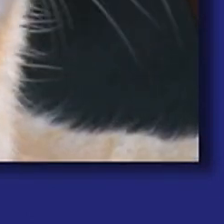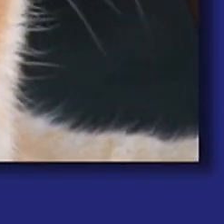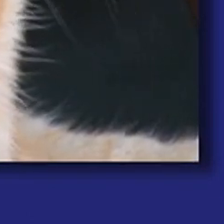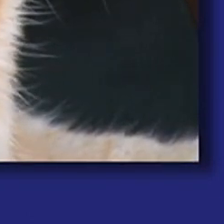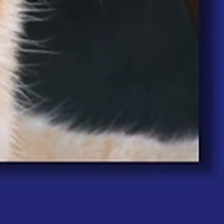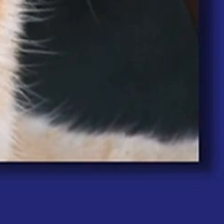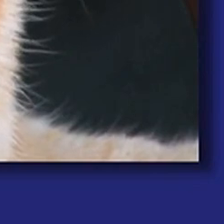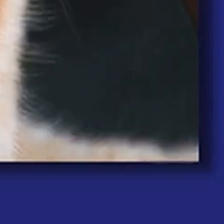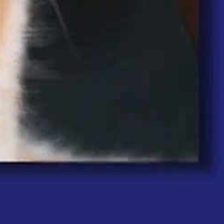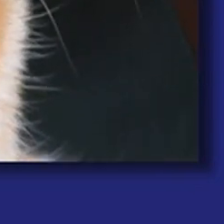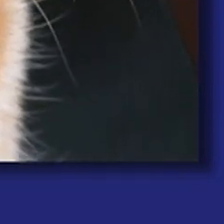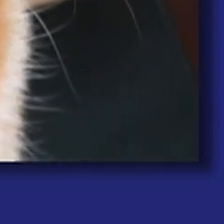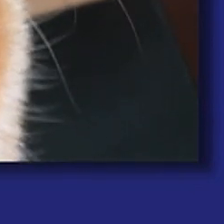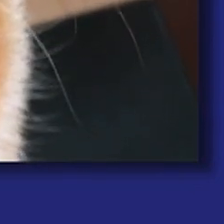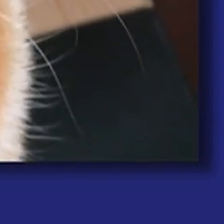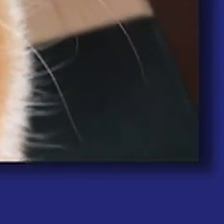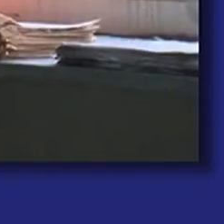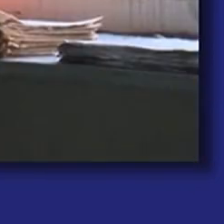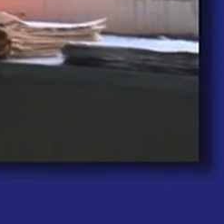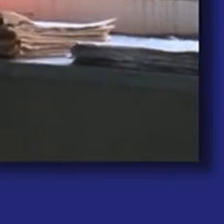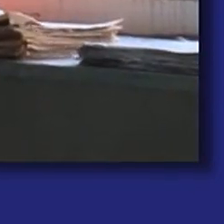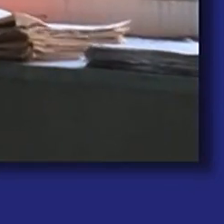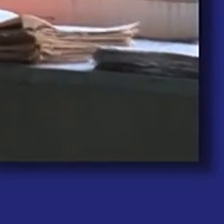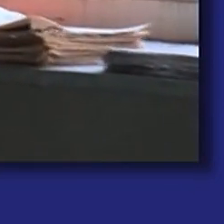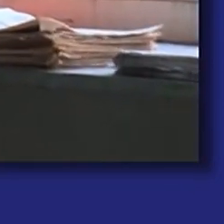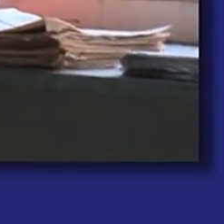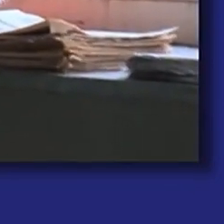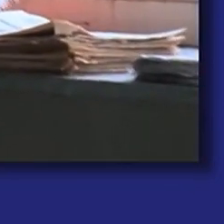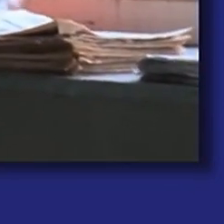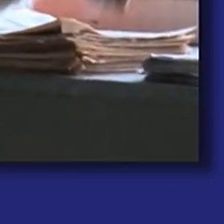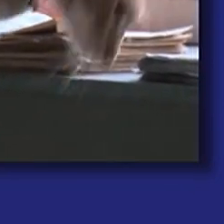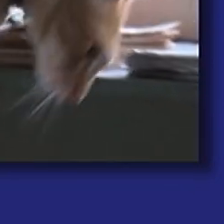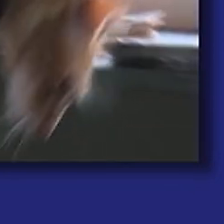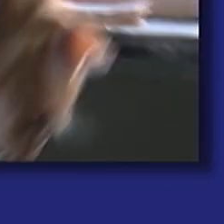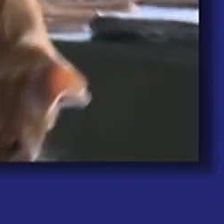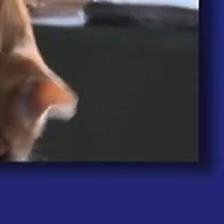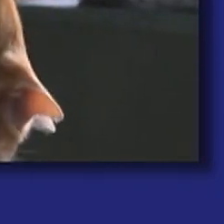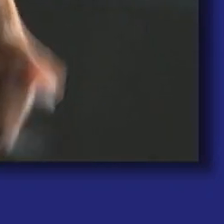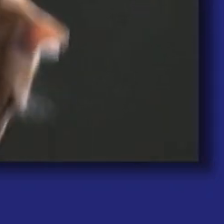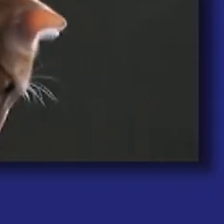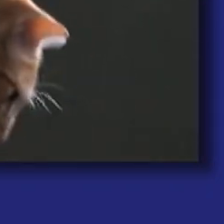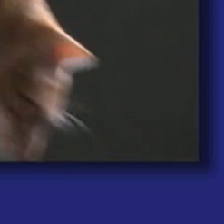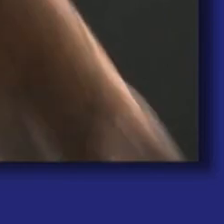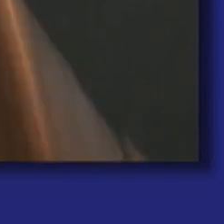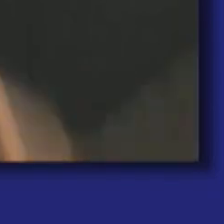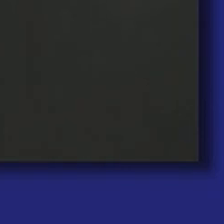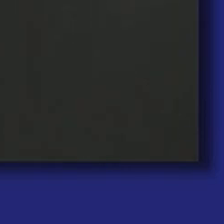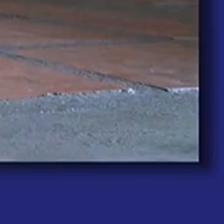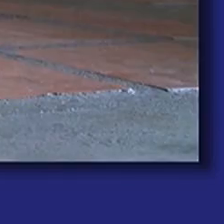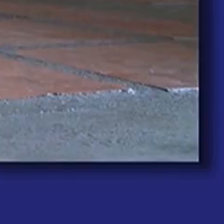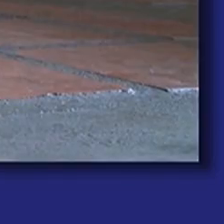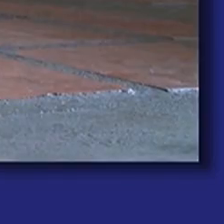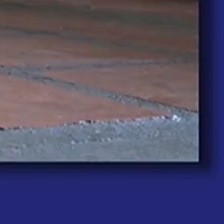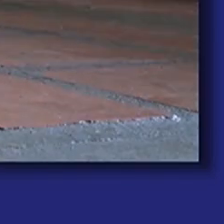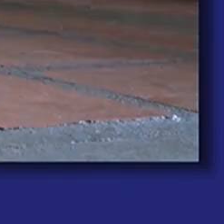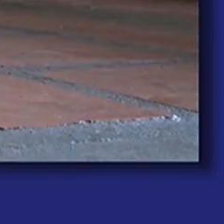El amor. Mientras más joven, más intenso. Brutal, necesario, sublime.